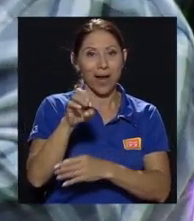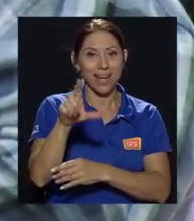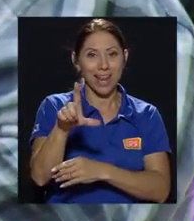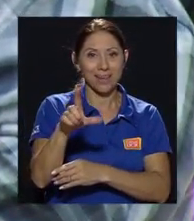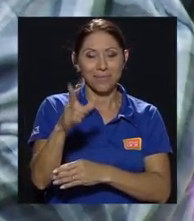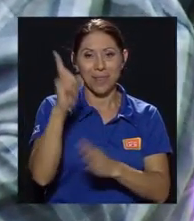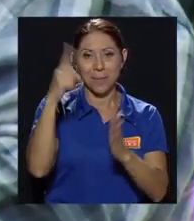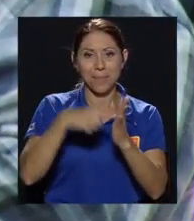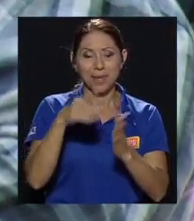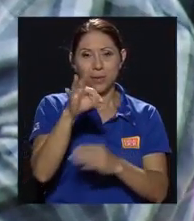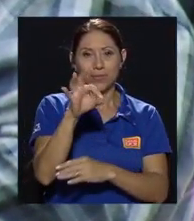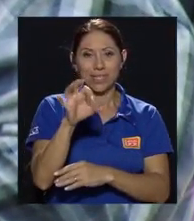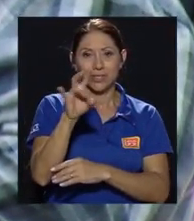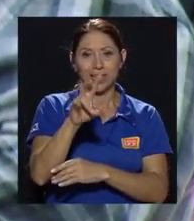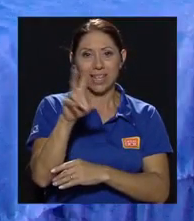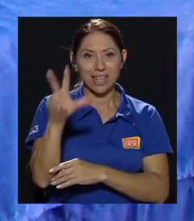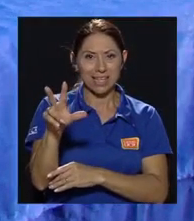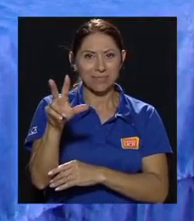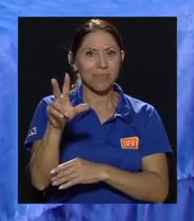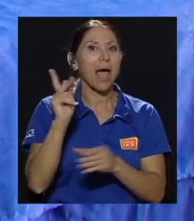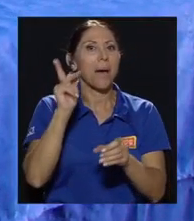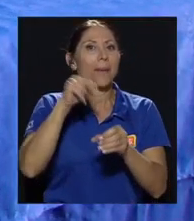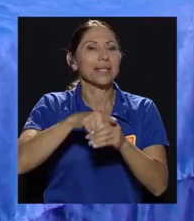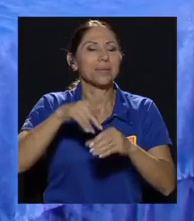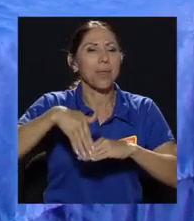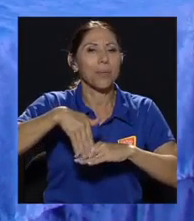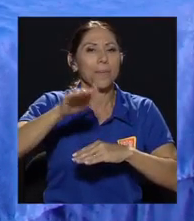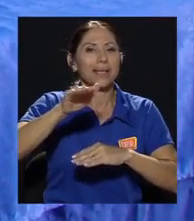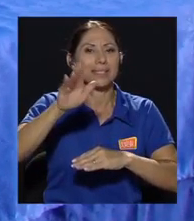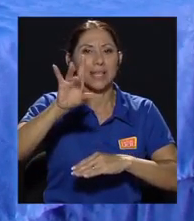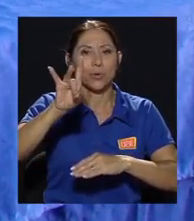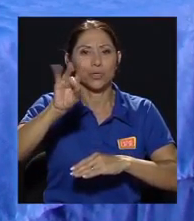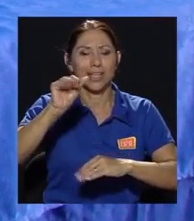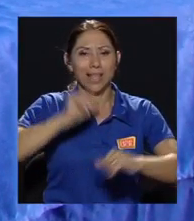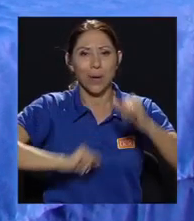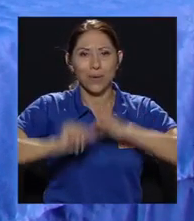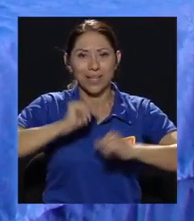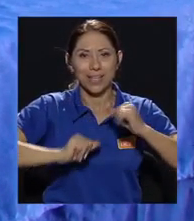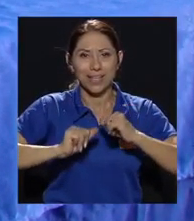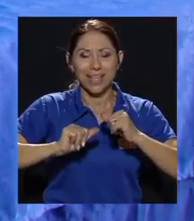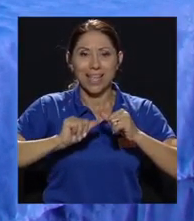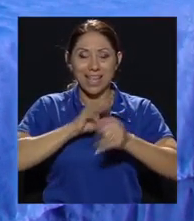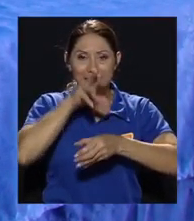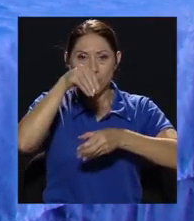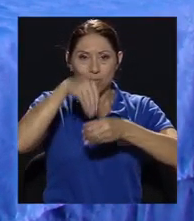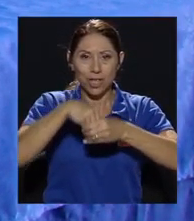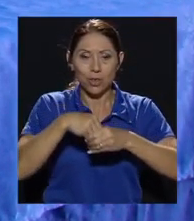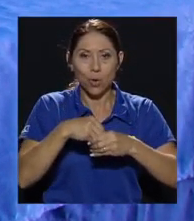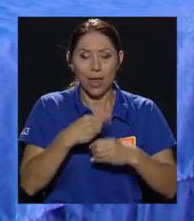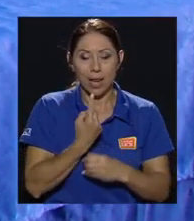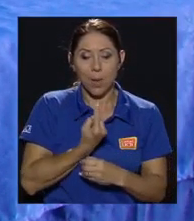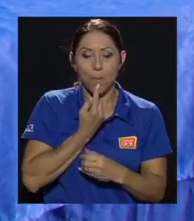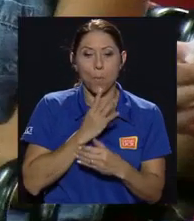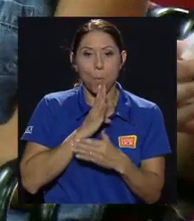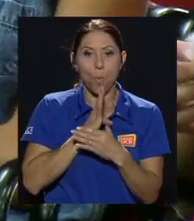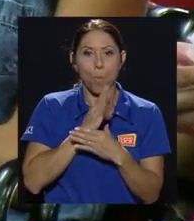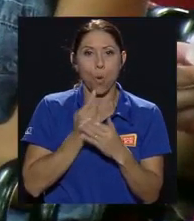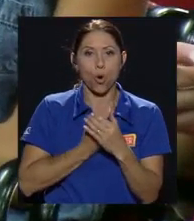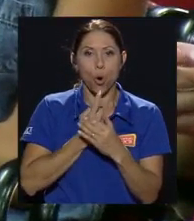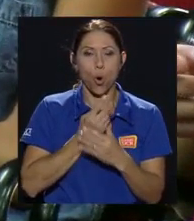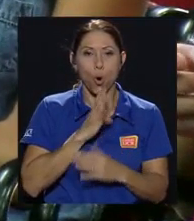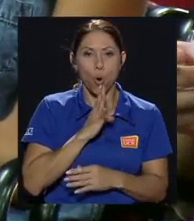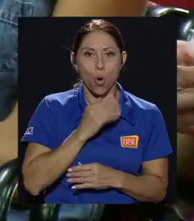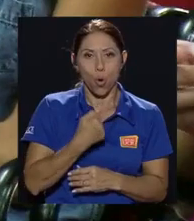y quien ha participado en más de 80 obras de teatro, incluyendo el monólogo Conferencias sobre la lluvia, una